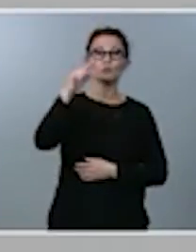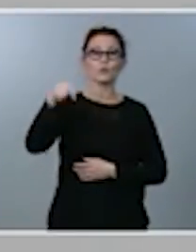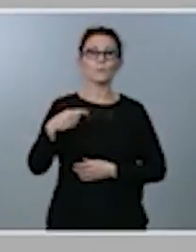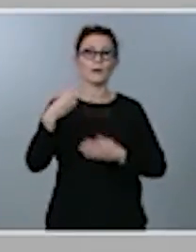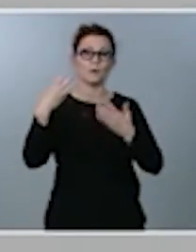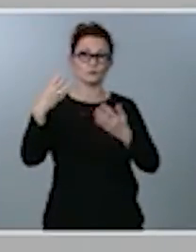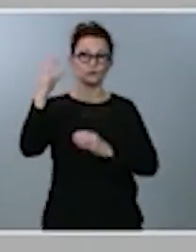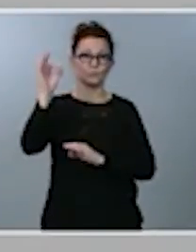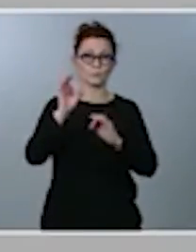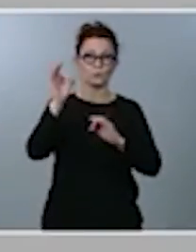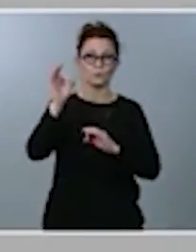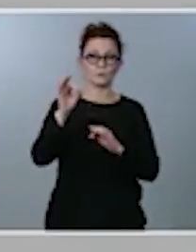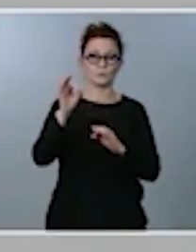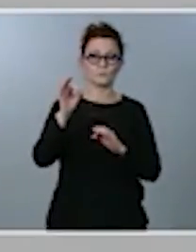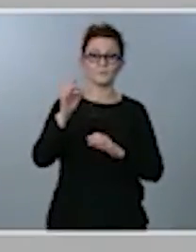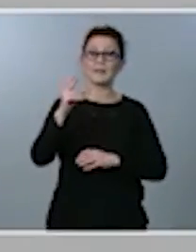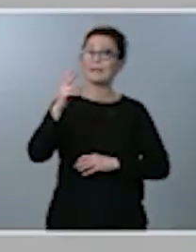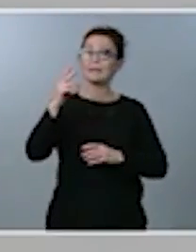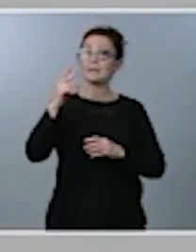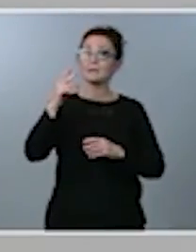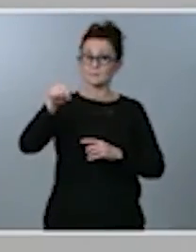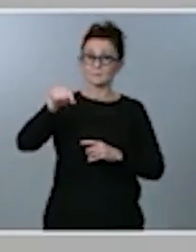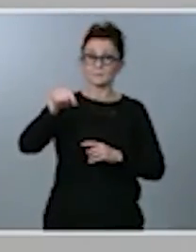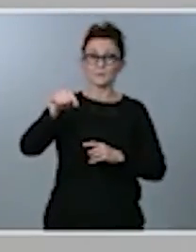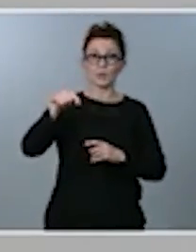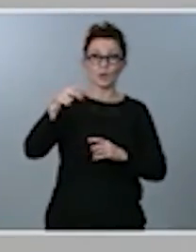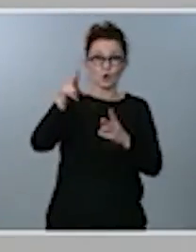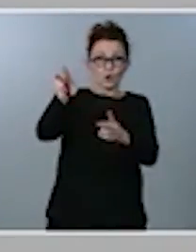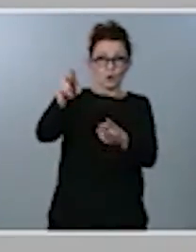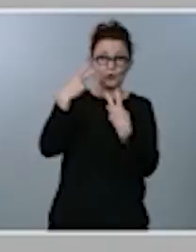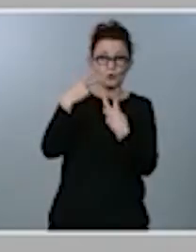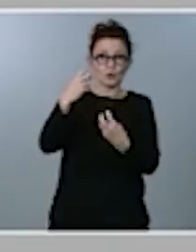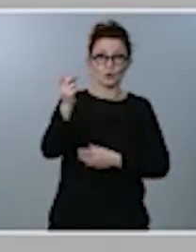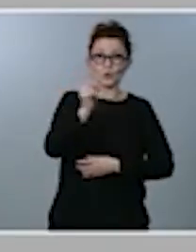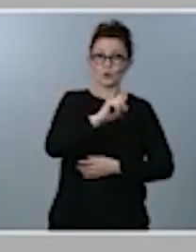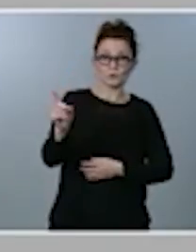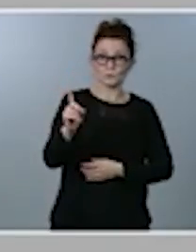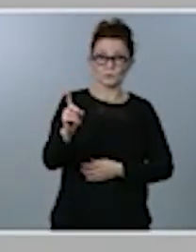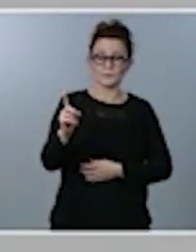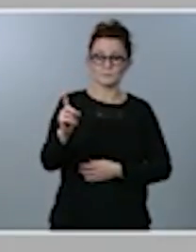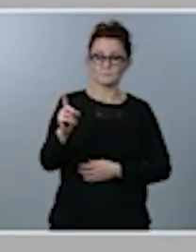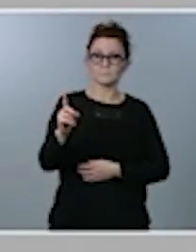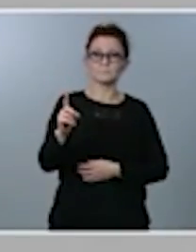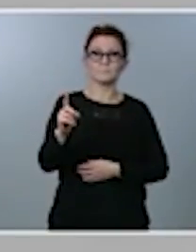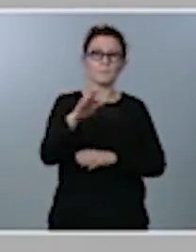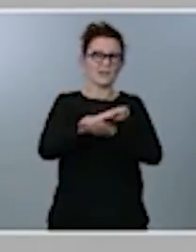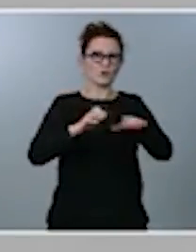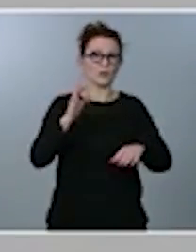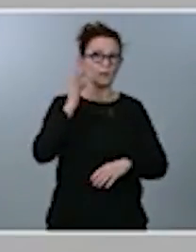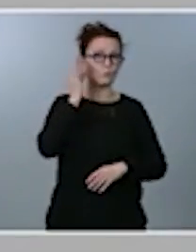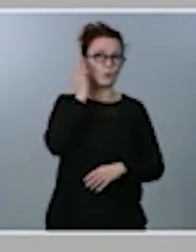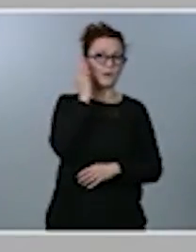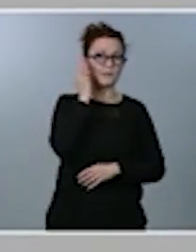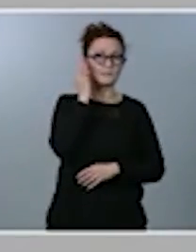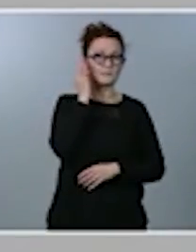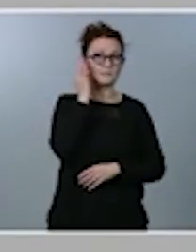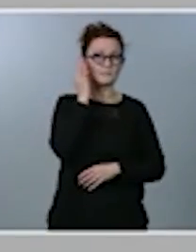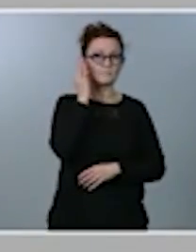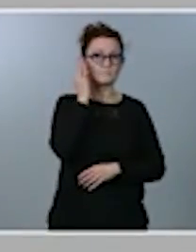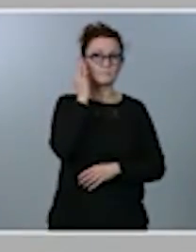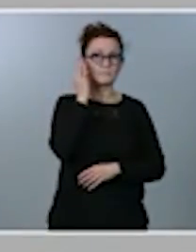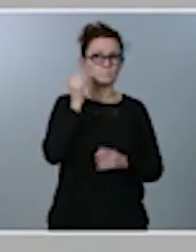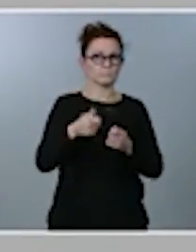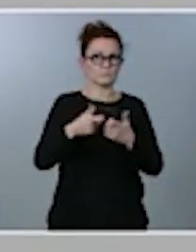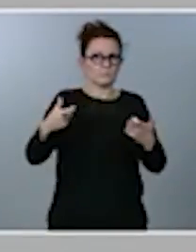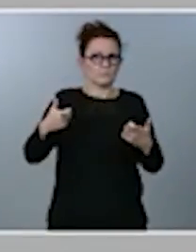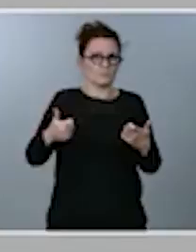Esta segunda, las pensiones no contributivas, principalmente protagonizadas por las mujeres, que son las que abundan en mayor medida